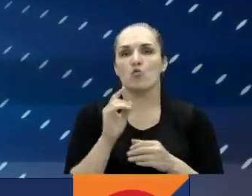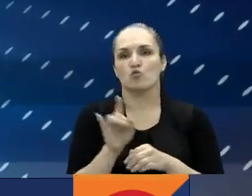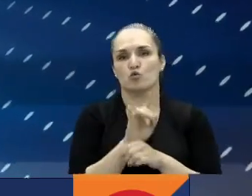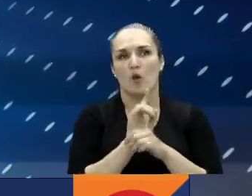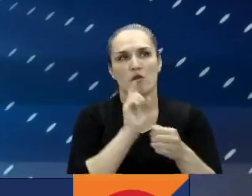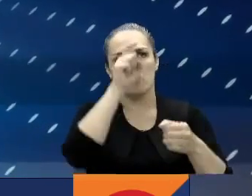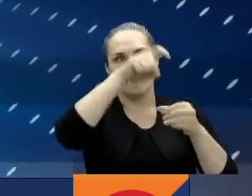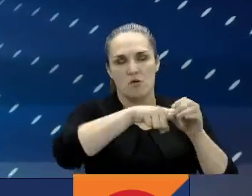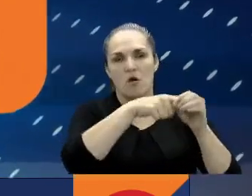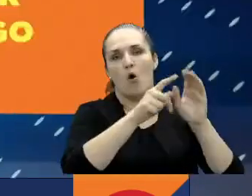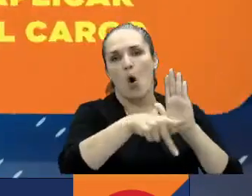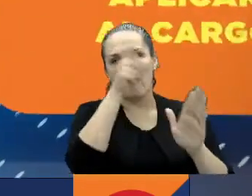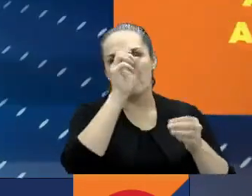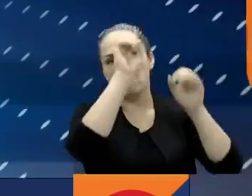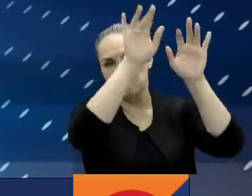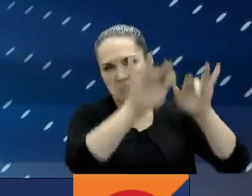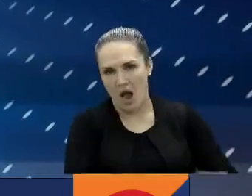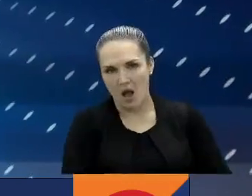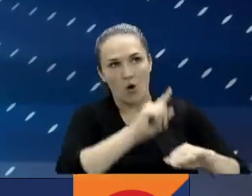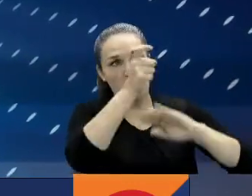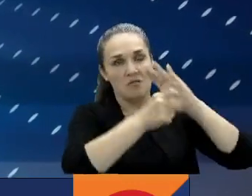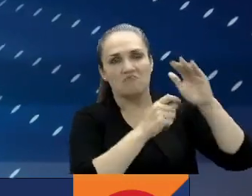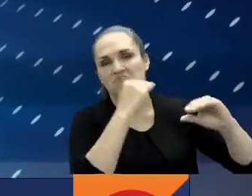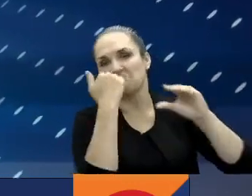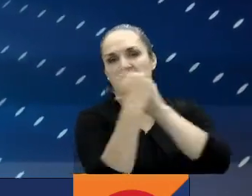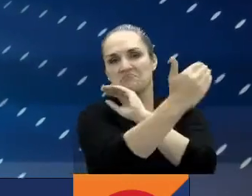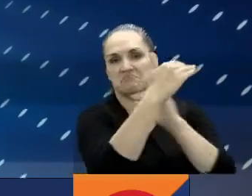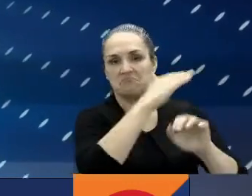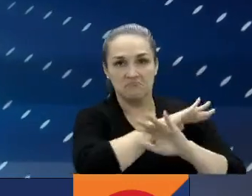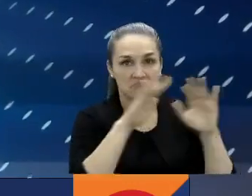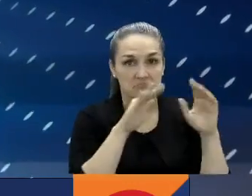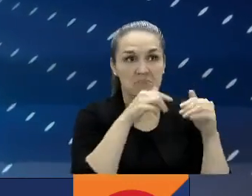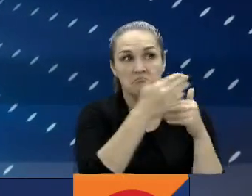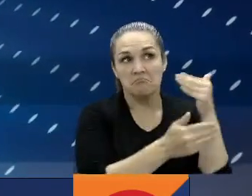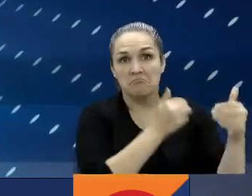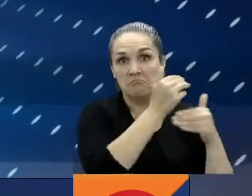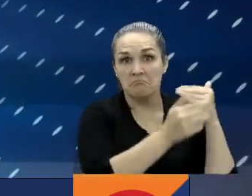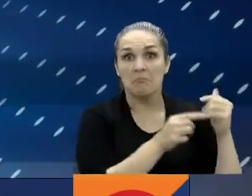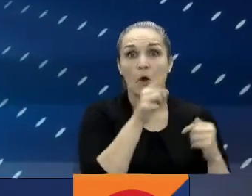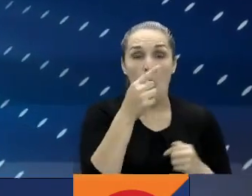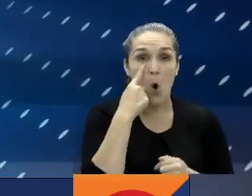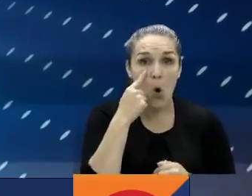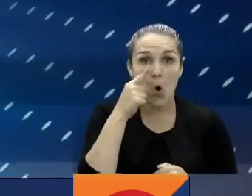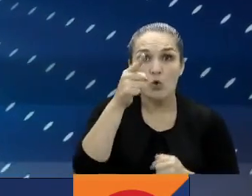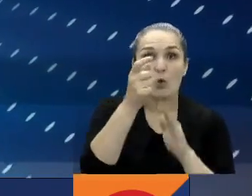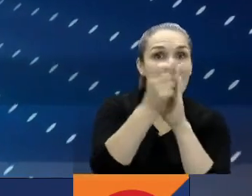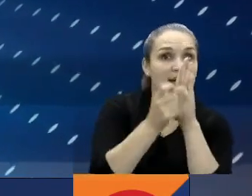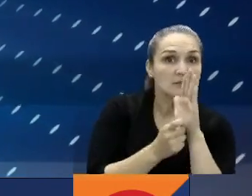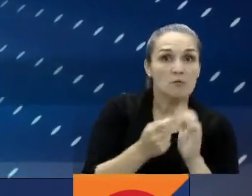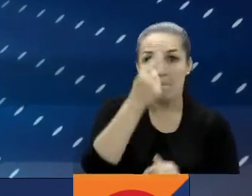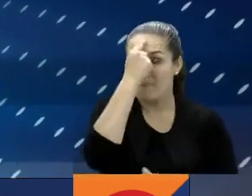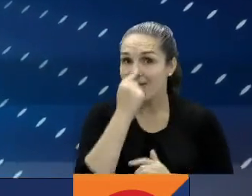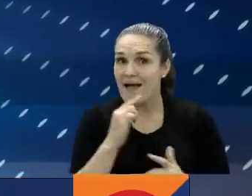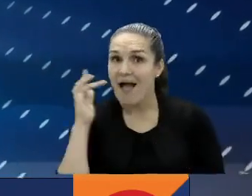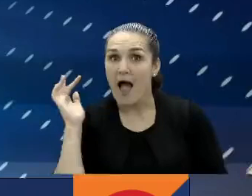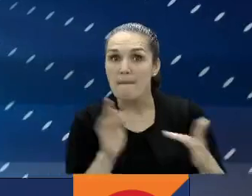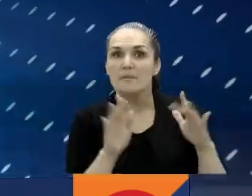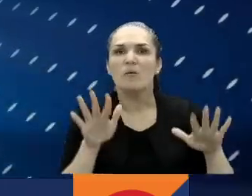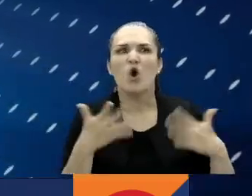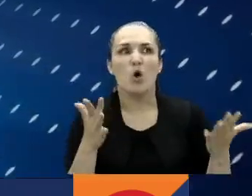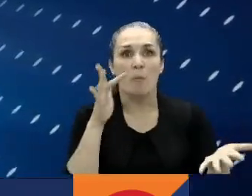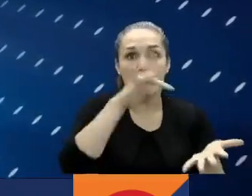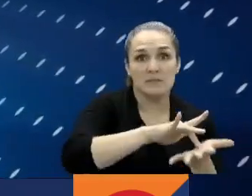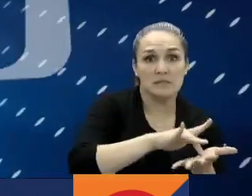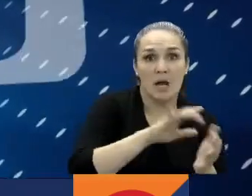hoja de vida para poder aplicar al cargo. Y mucho ojo, antes de aplicar revise los requisitos y la modalidad del